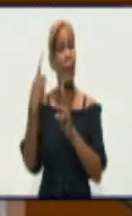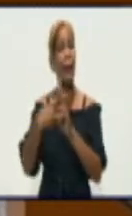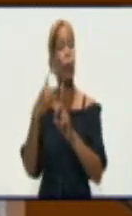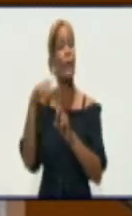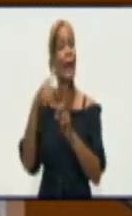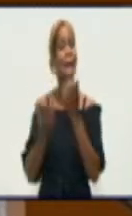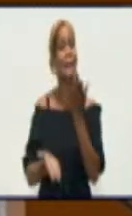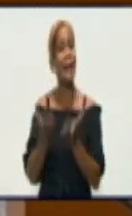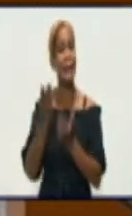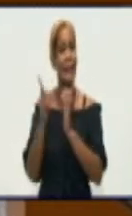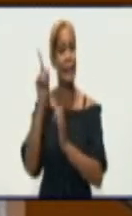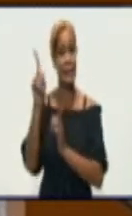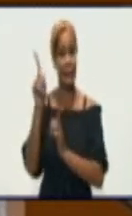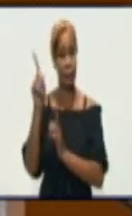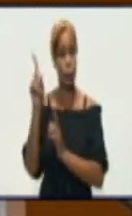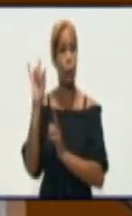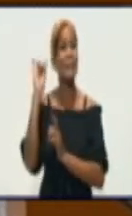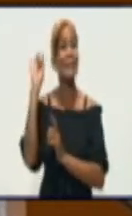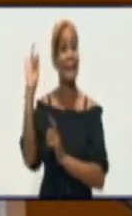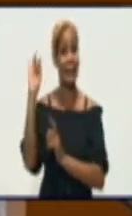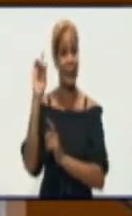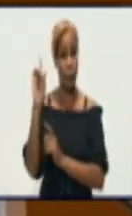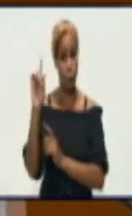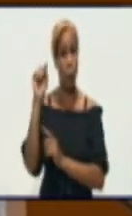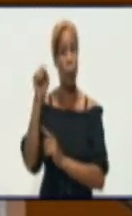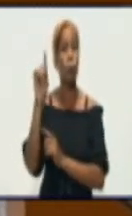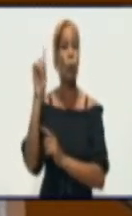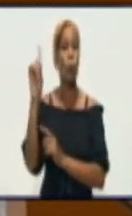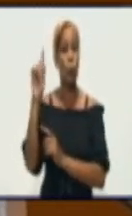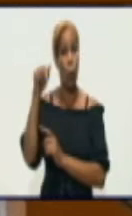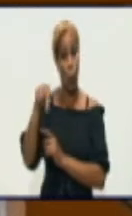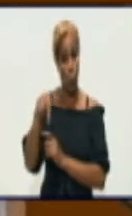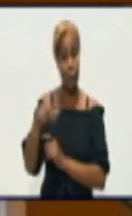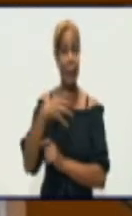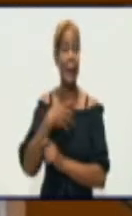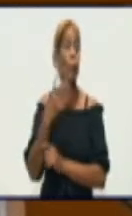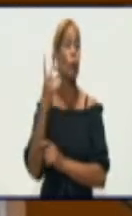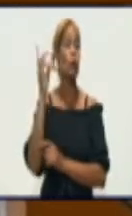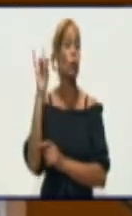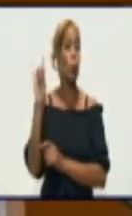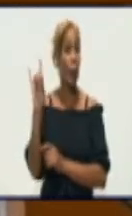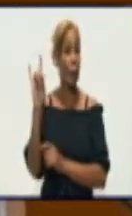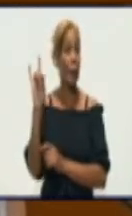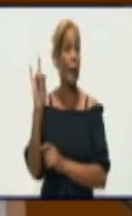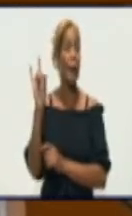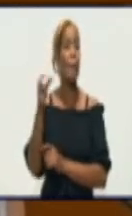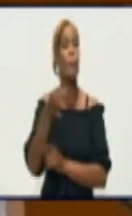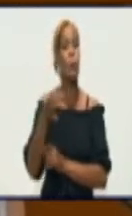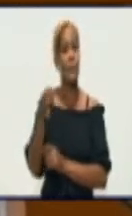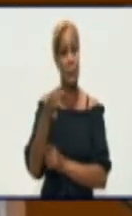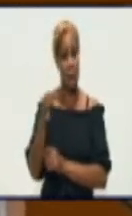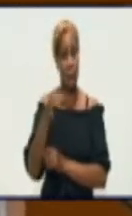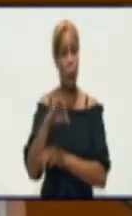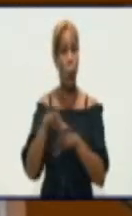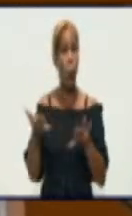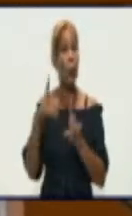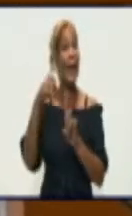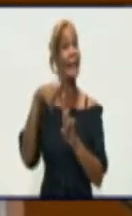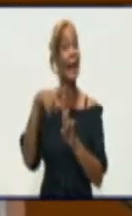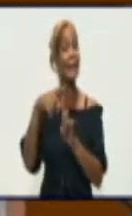de 171.1 y tenemos hoy ya nueve municipios con una tasa por encima de 100.